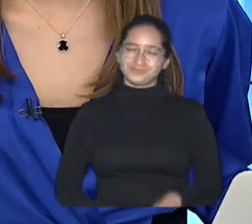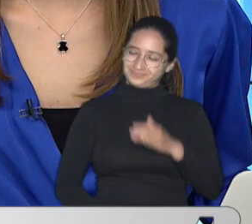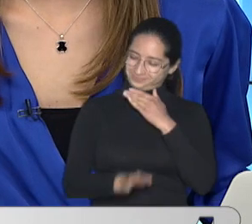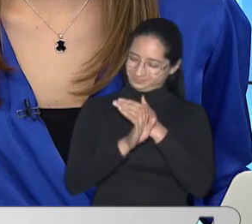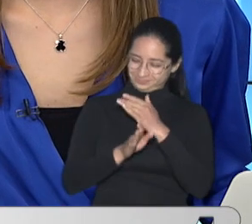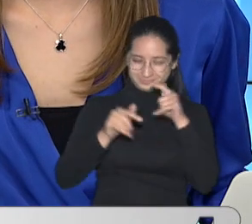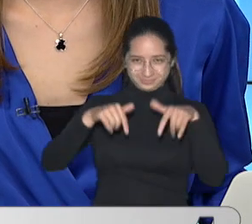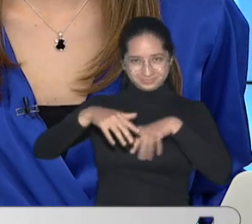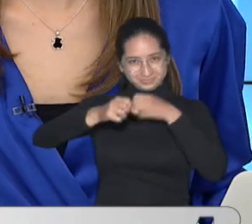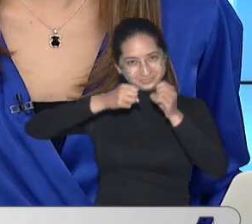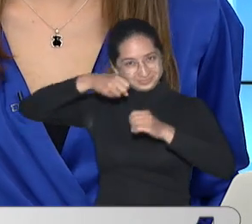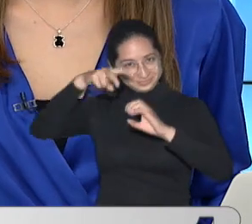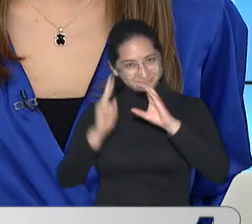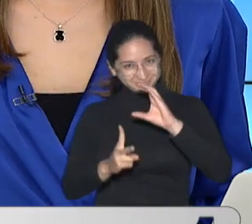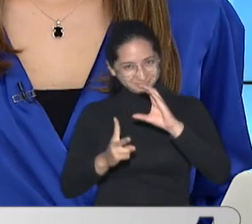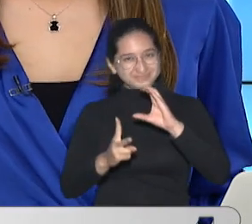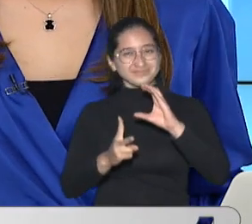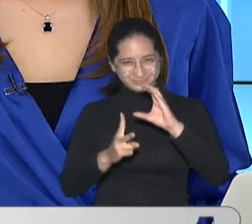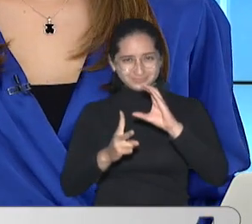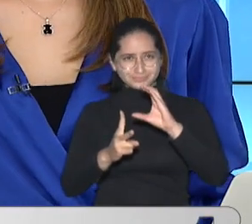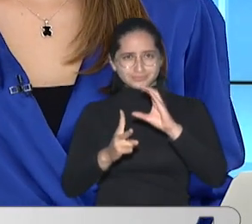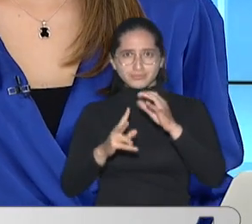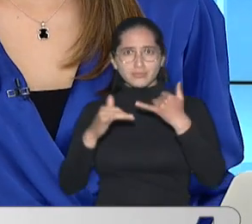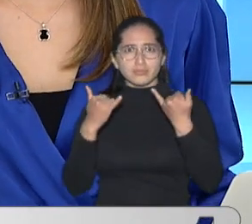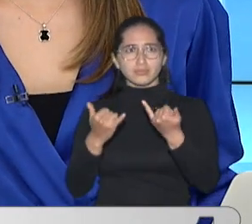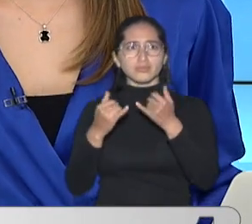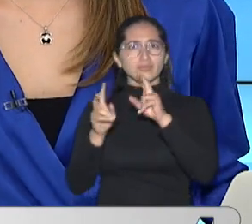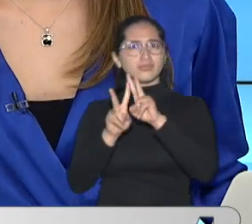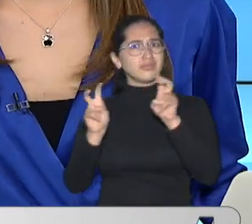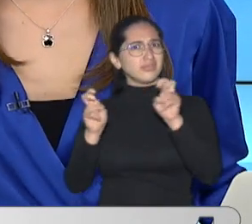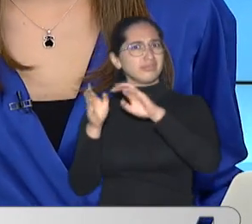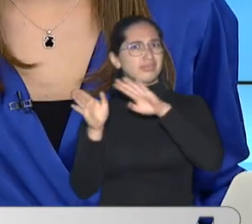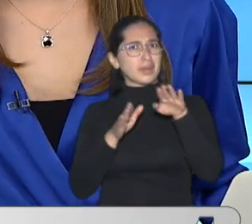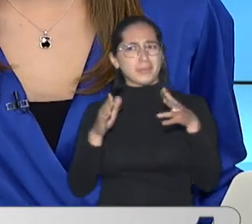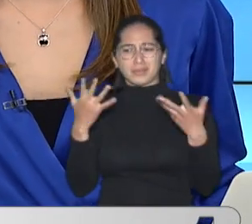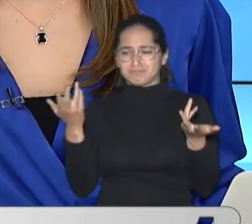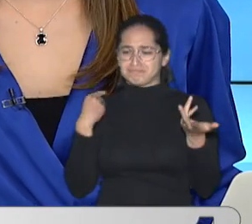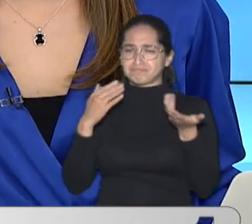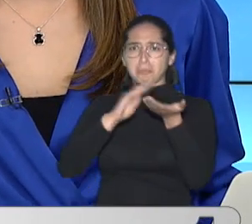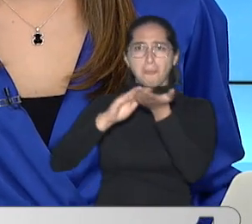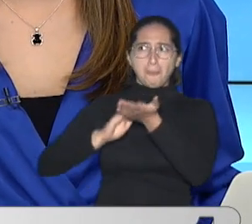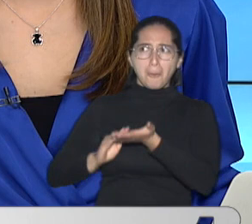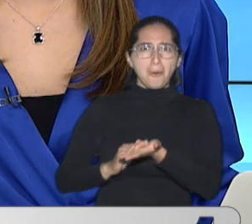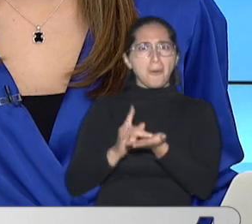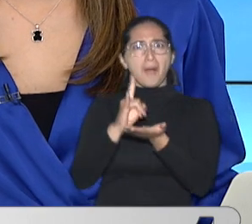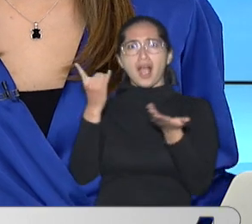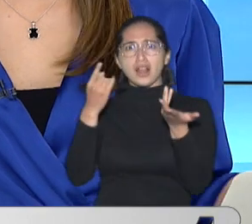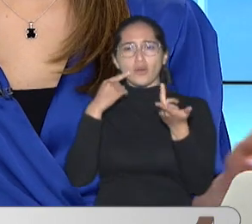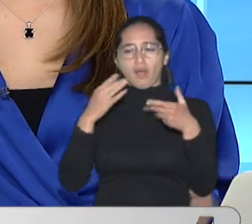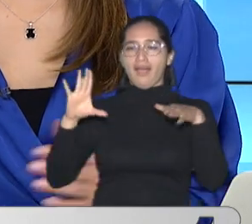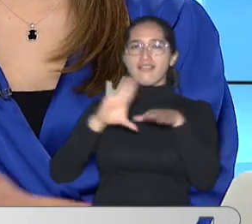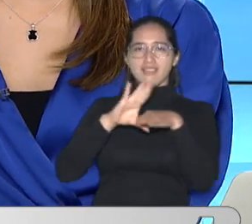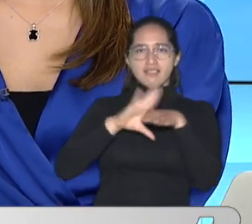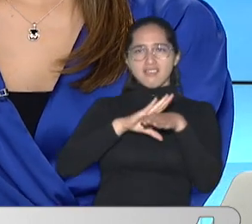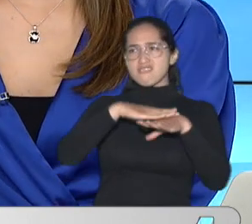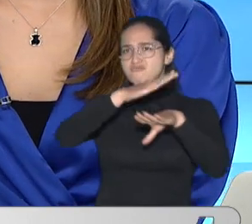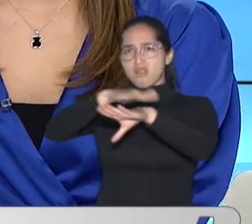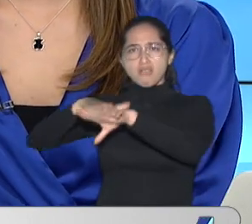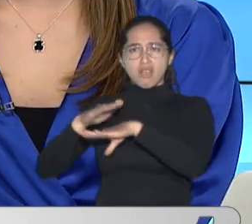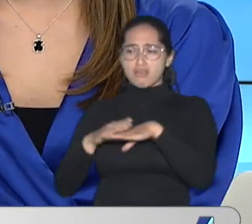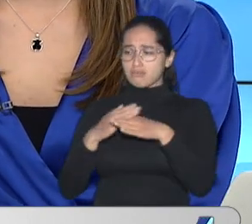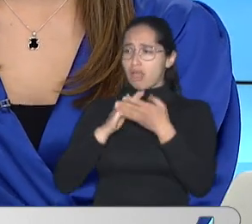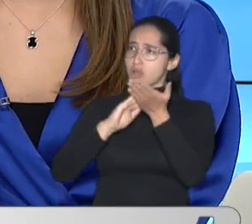Seguimos en Noticentro 1CMI Abandonados Y sin solución A la vista Se declararon Los taxistas De Bucaramanga